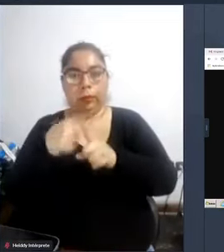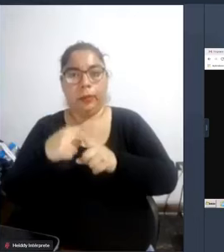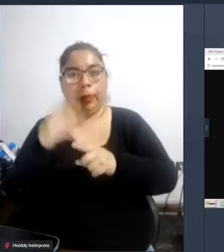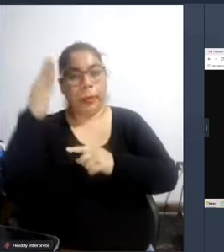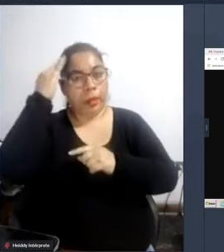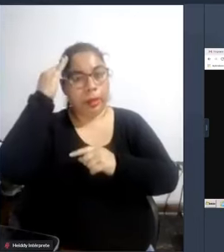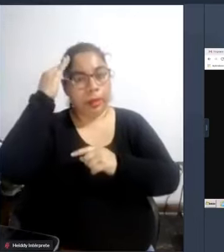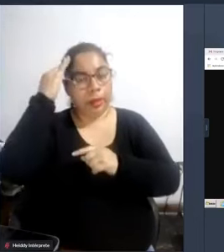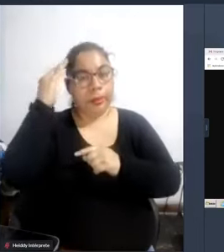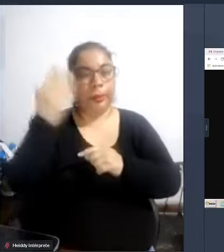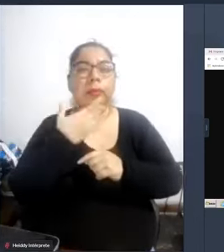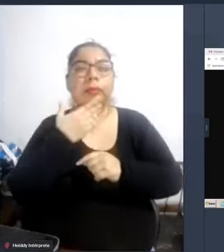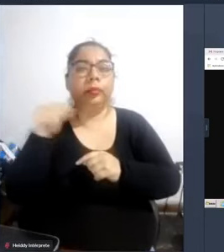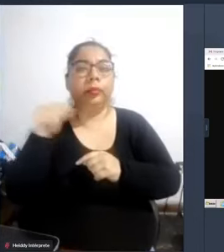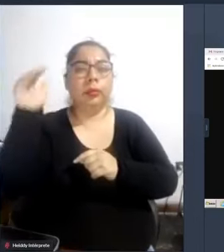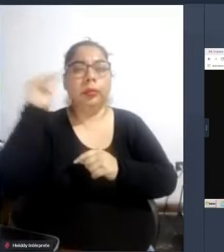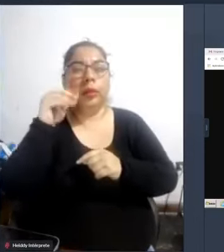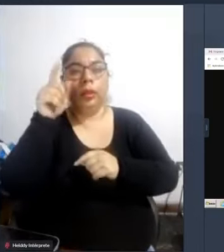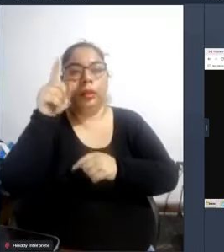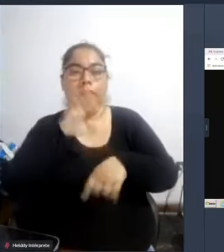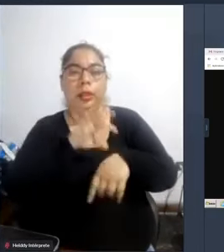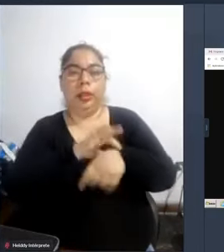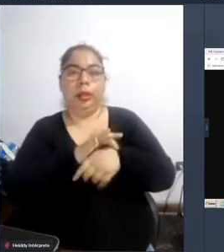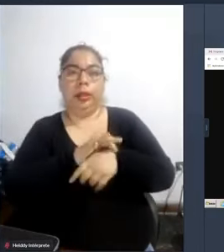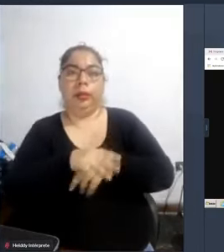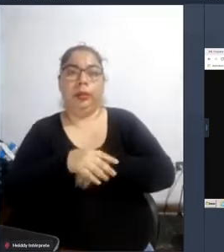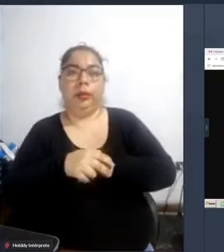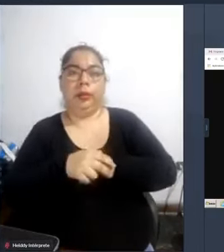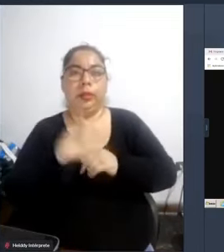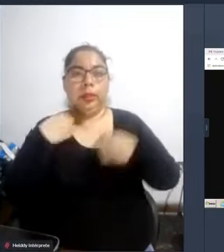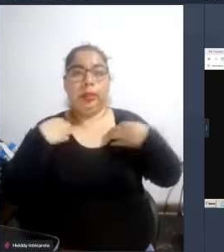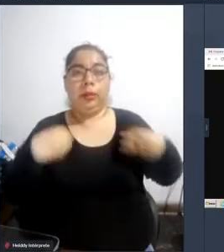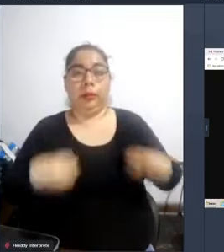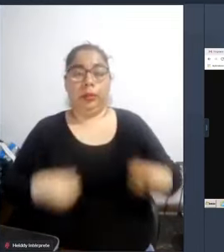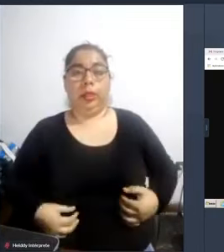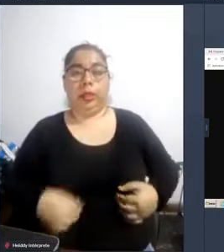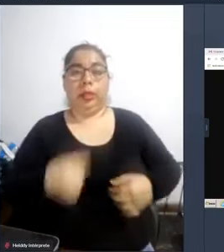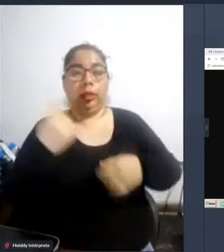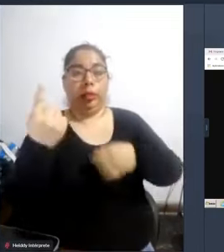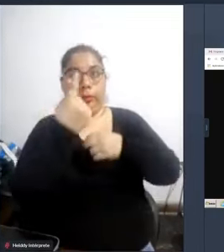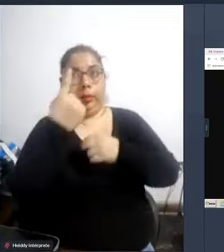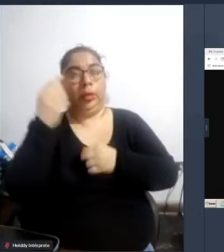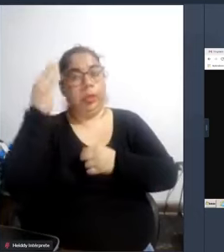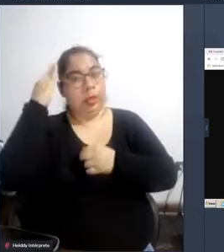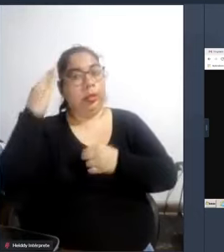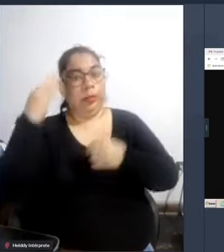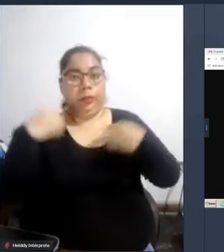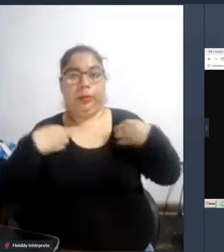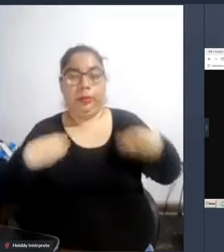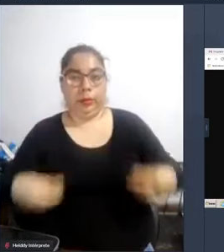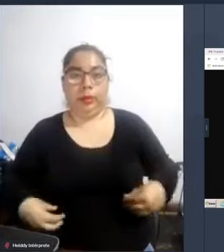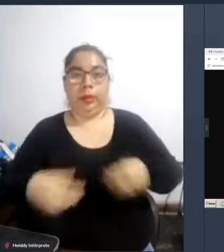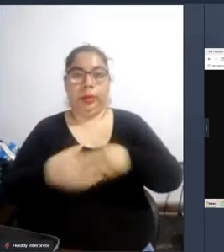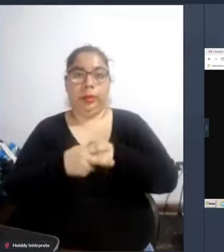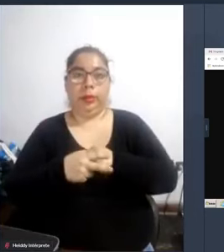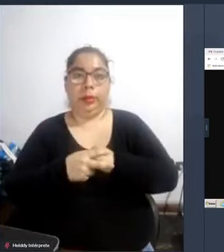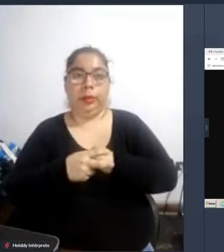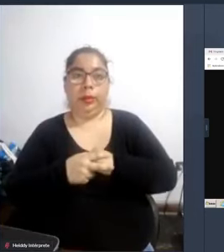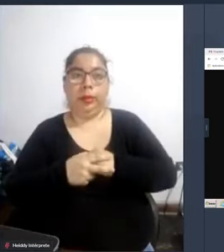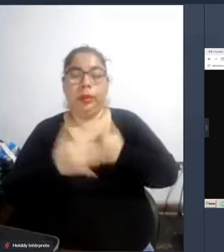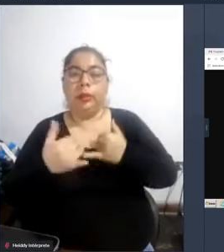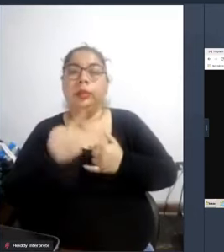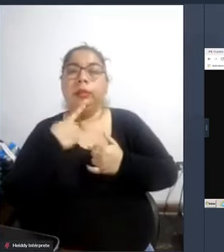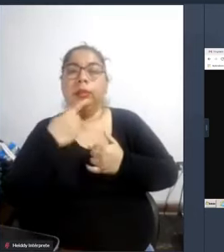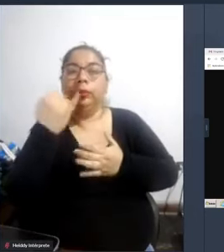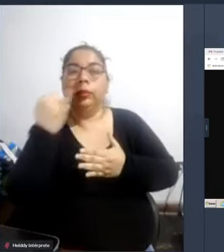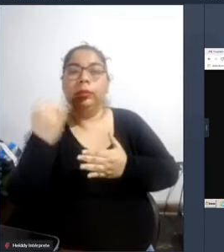Ato es una es una directora que es abogada la primera cabeza también fue abogada me van disculpar pero estos temas técnicos